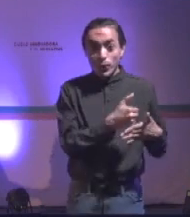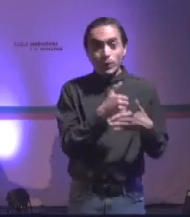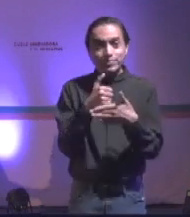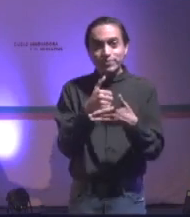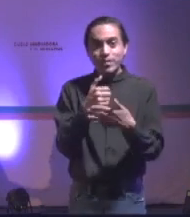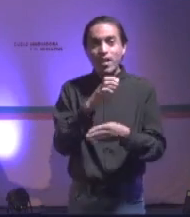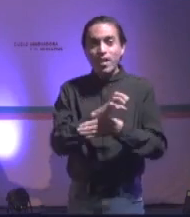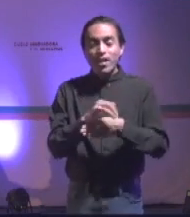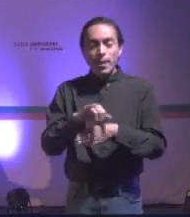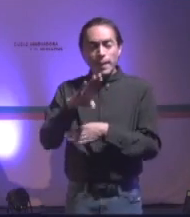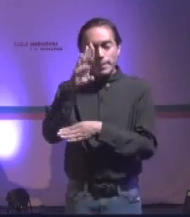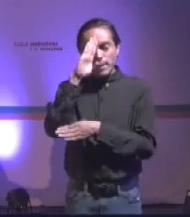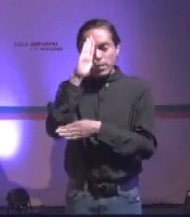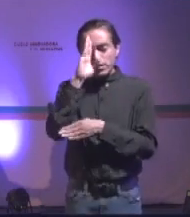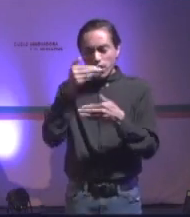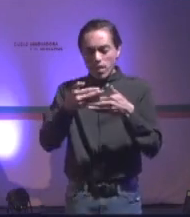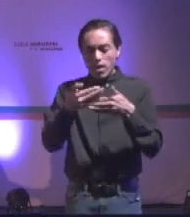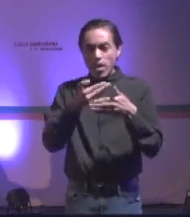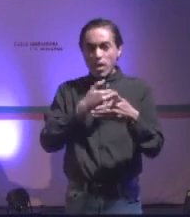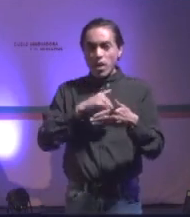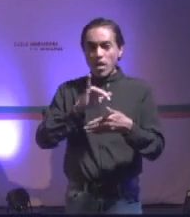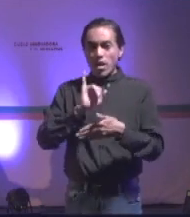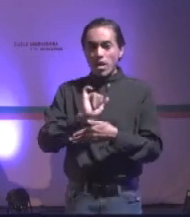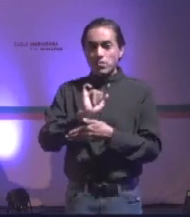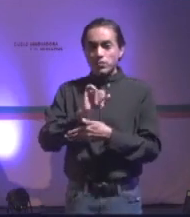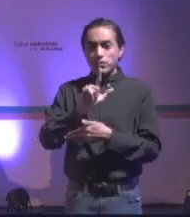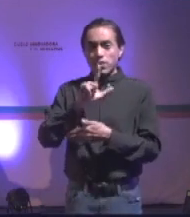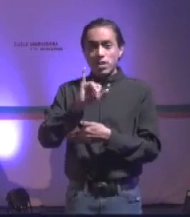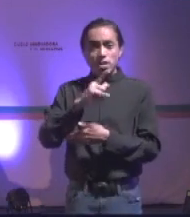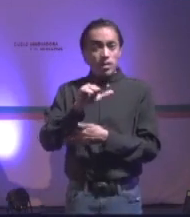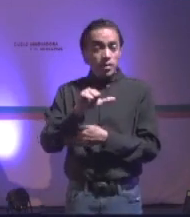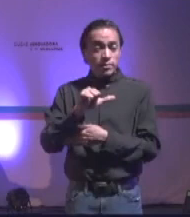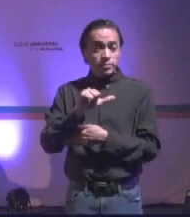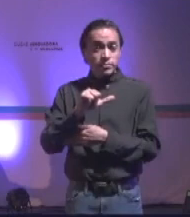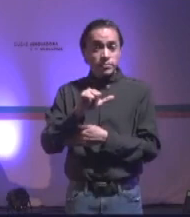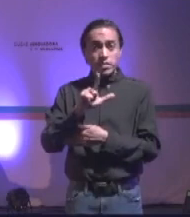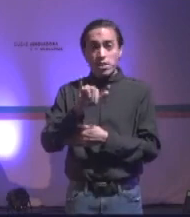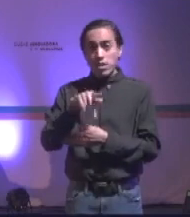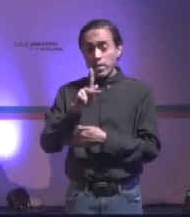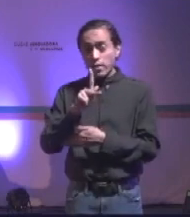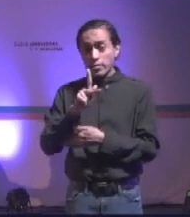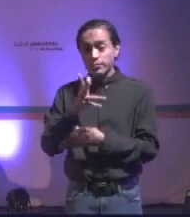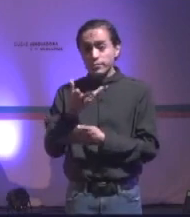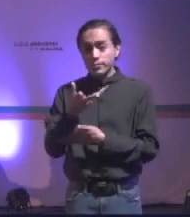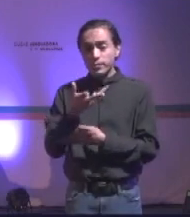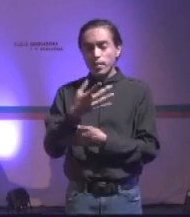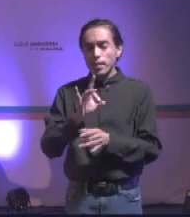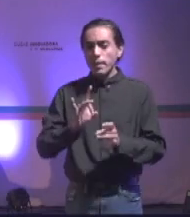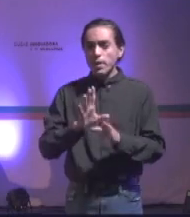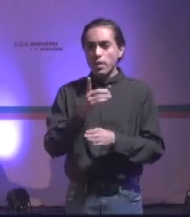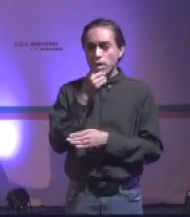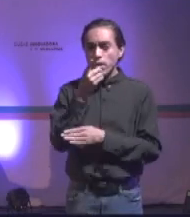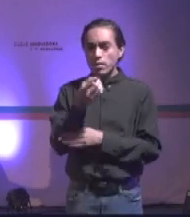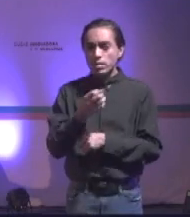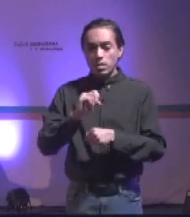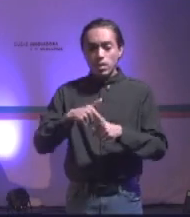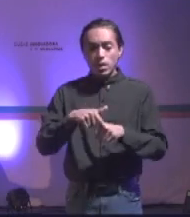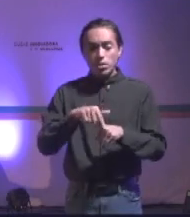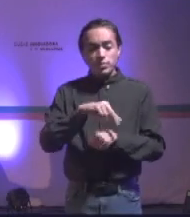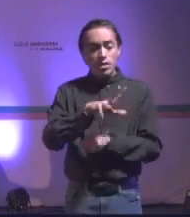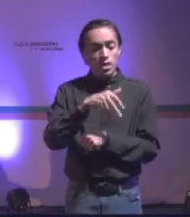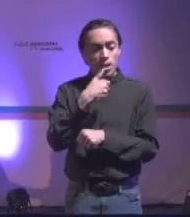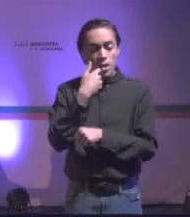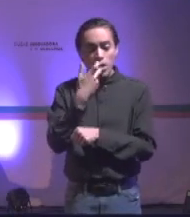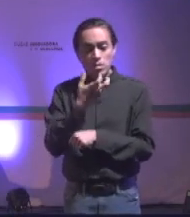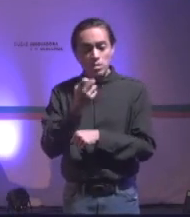pensemos dos minutos antes de contestar, manden un link. Yo de pronto decía, si van a buscarle algo a Paco, por lo menos